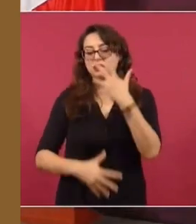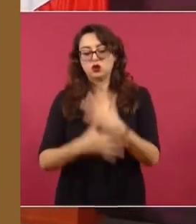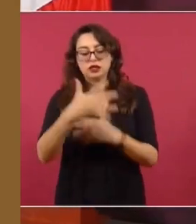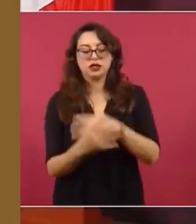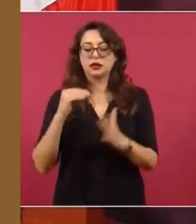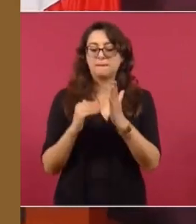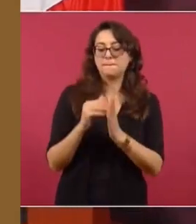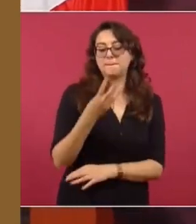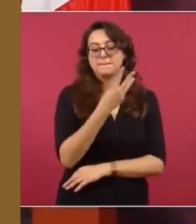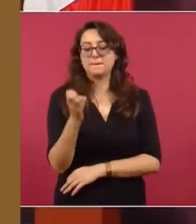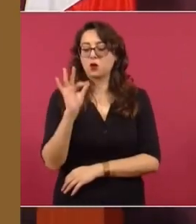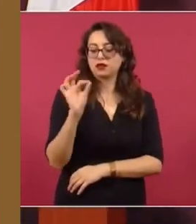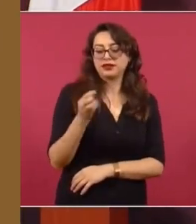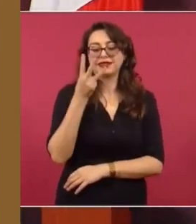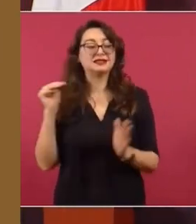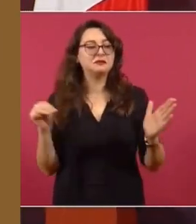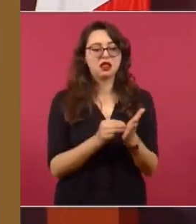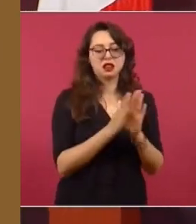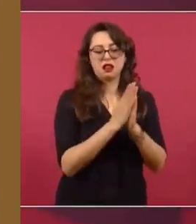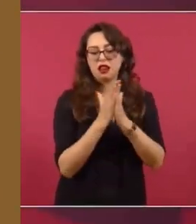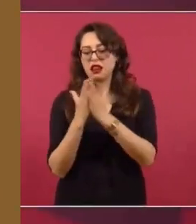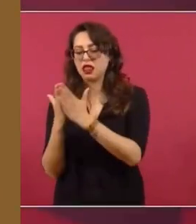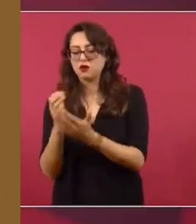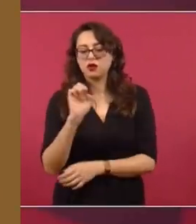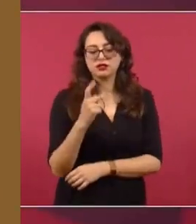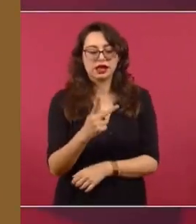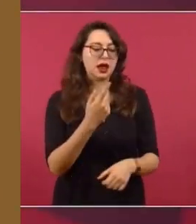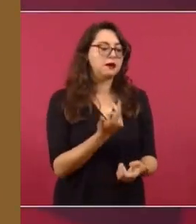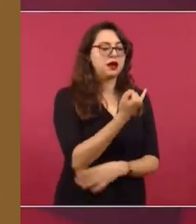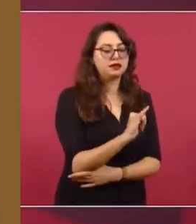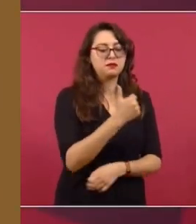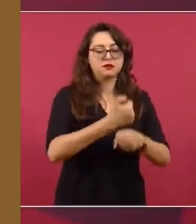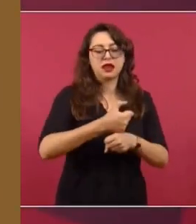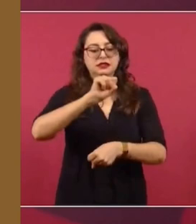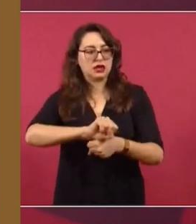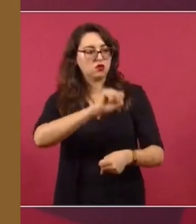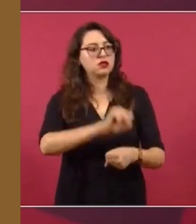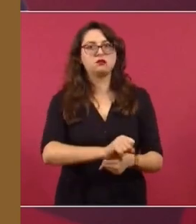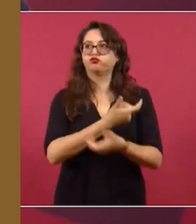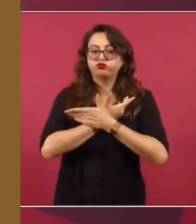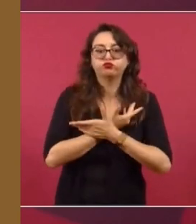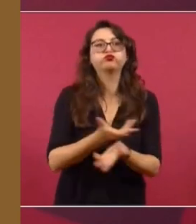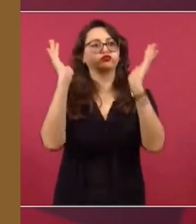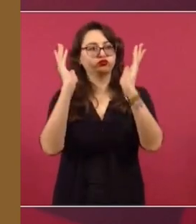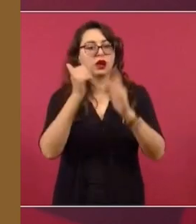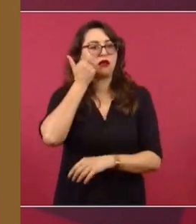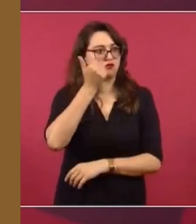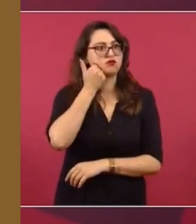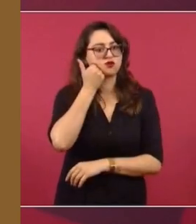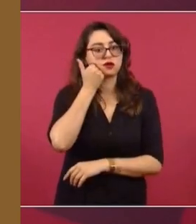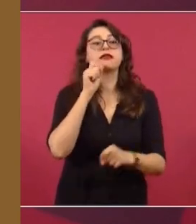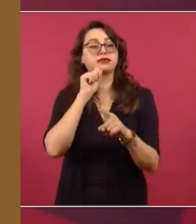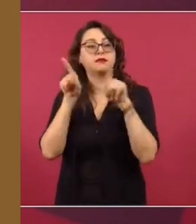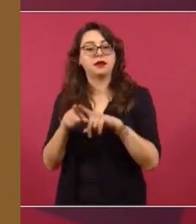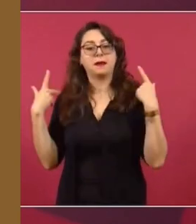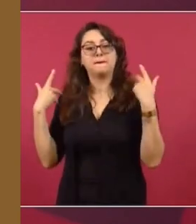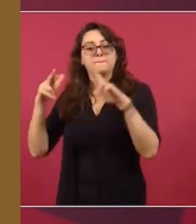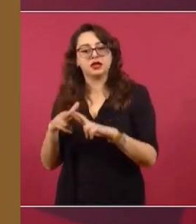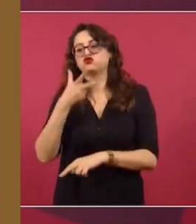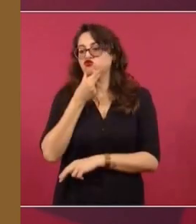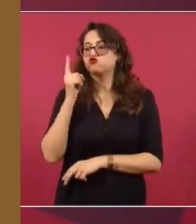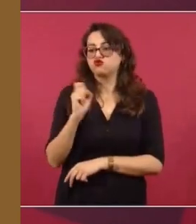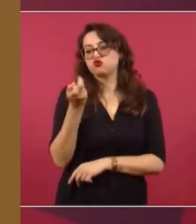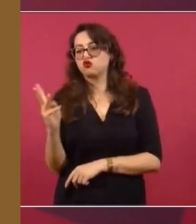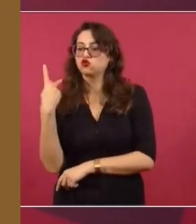343 mil ejemplares para preescolar, primaria, secundaria, así como libros para maestras, maestros y de títulos especiales y